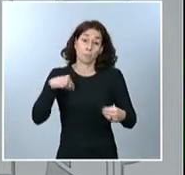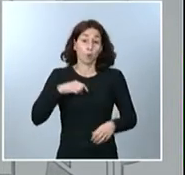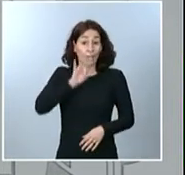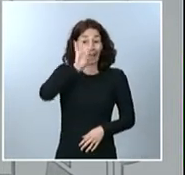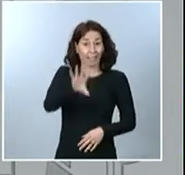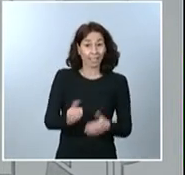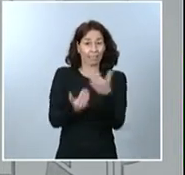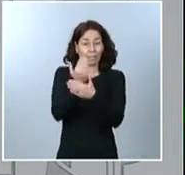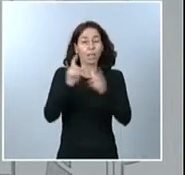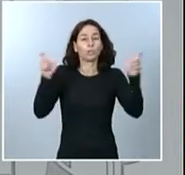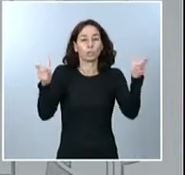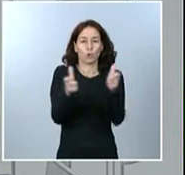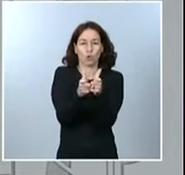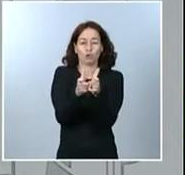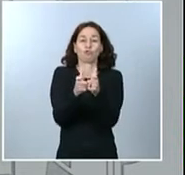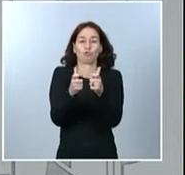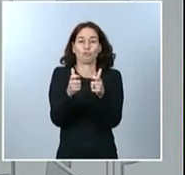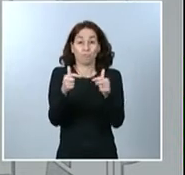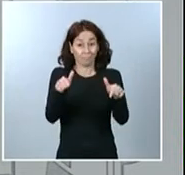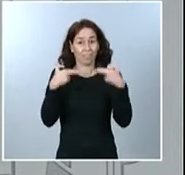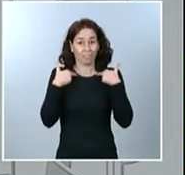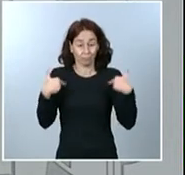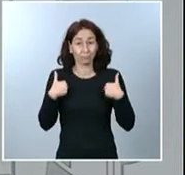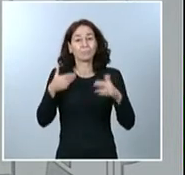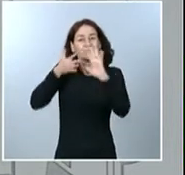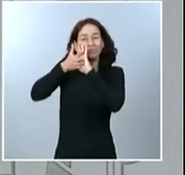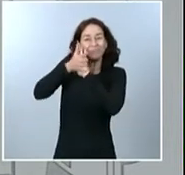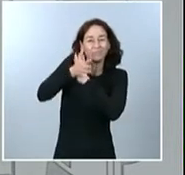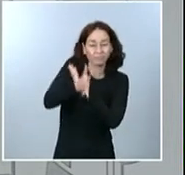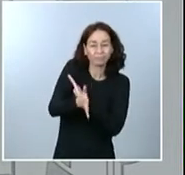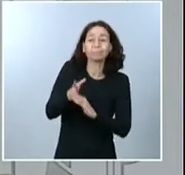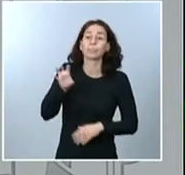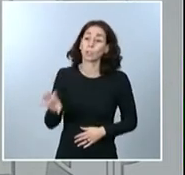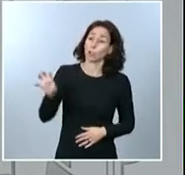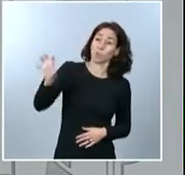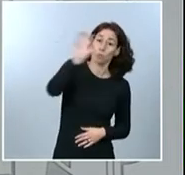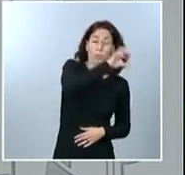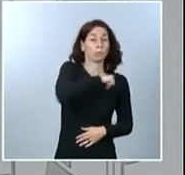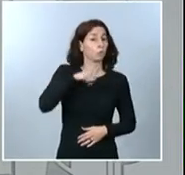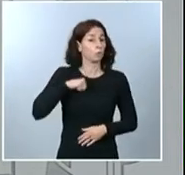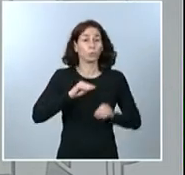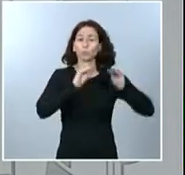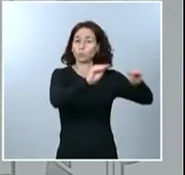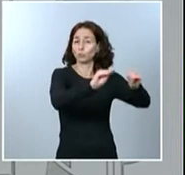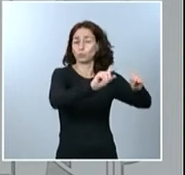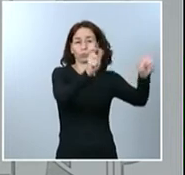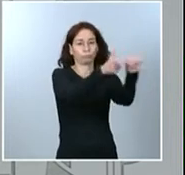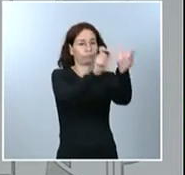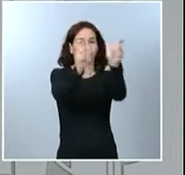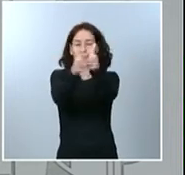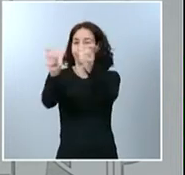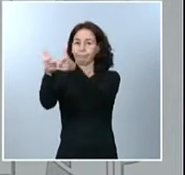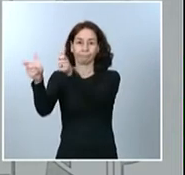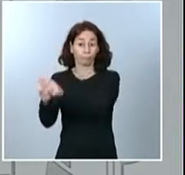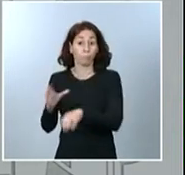Esperamos que los gobiernos autonómicos hagan lo propio en sus respectivos parlamentos regionales en tanto en cuanto ellos son las autoridades